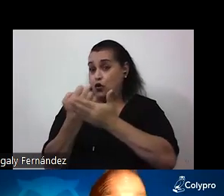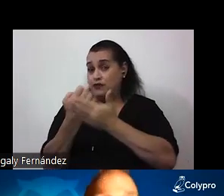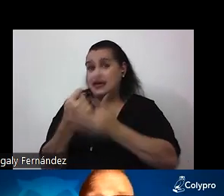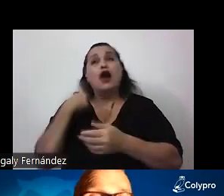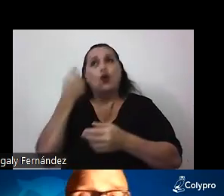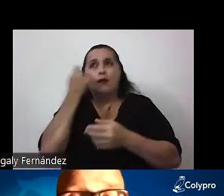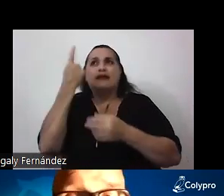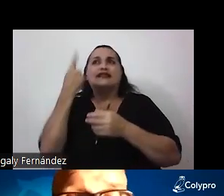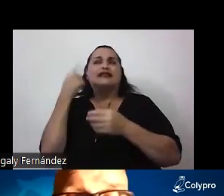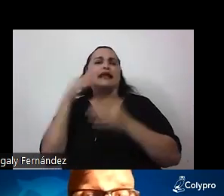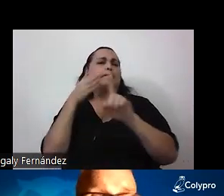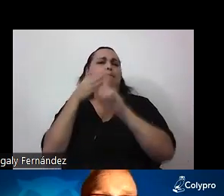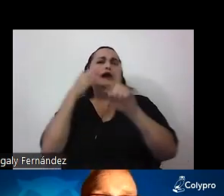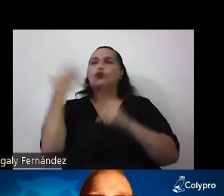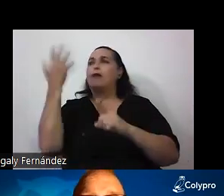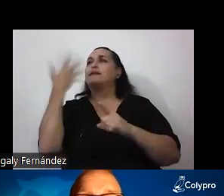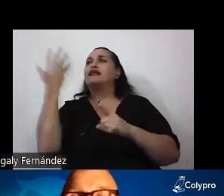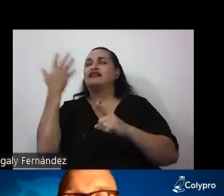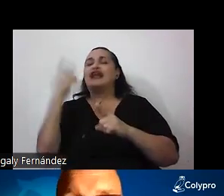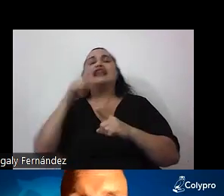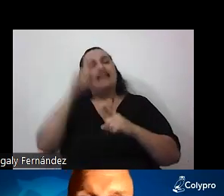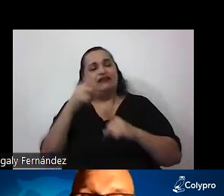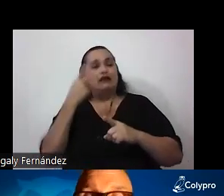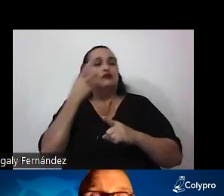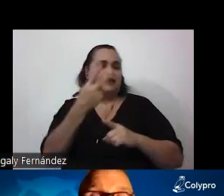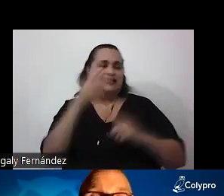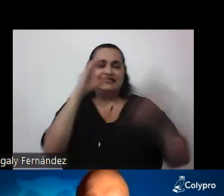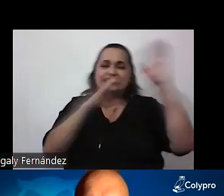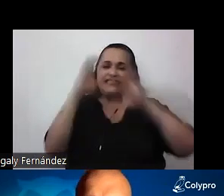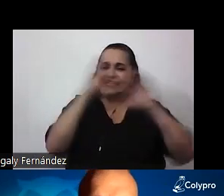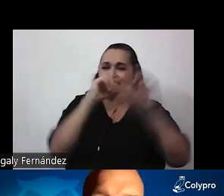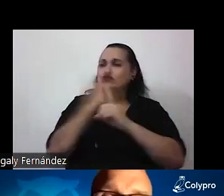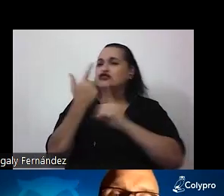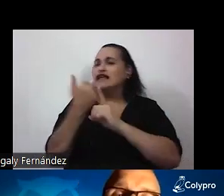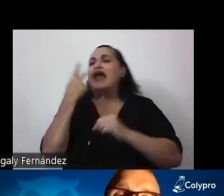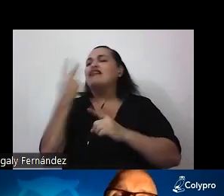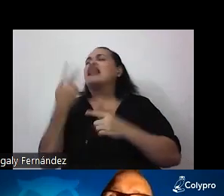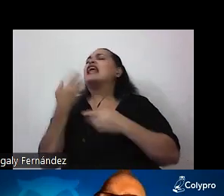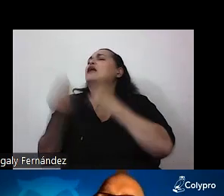pero tendremos que recurrir a las ciencias sociales para entender qué pasa con los productores locales por ejemplo